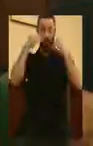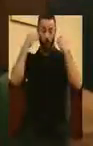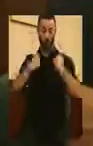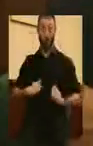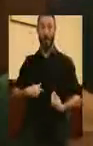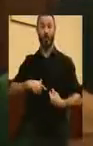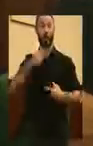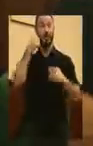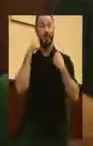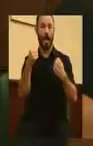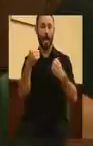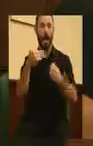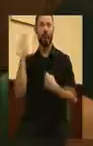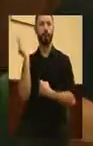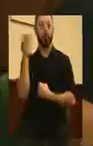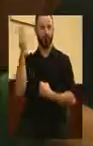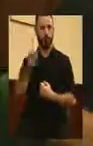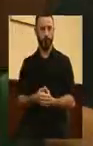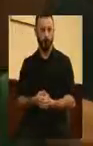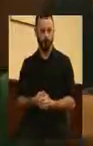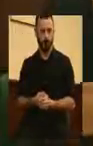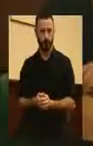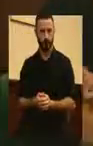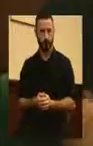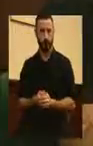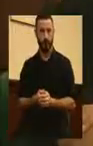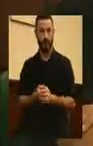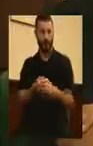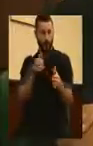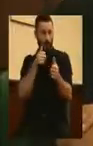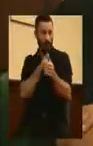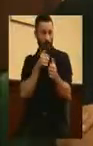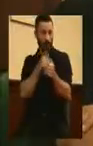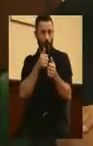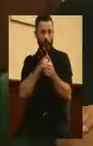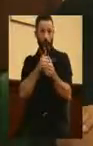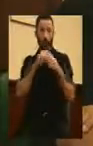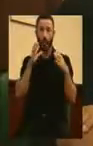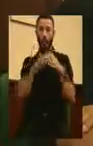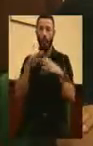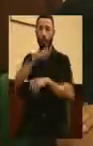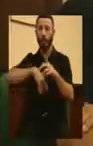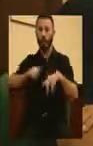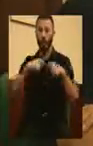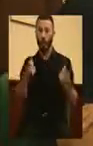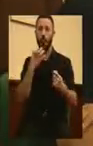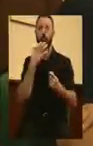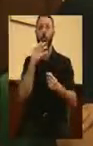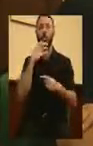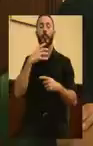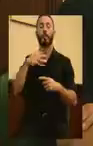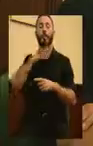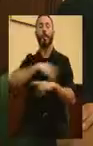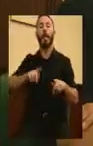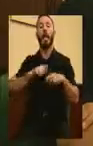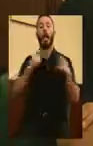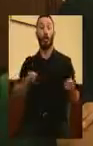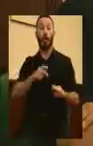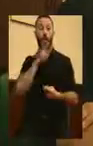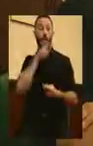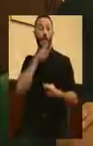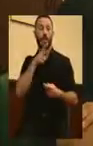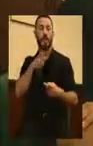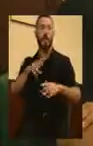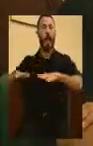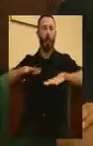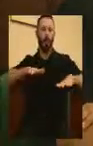exposición. Según el exhaustivo seguimiento que realizan grupos ecologistas, como Ecologistas en Acción, de las estaciones oficiales de